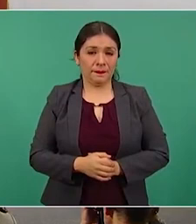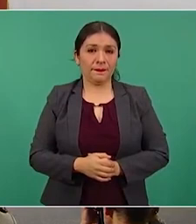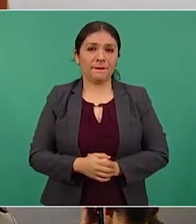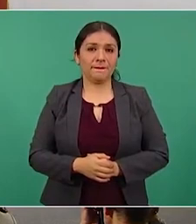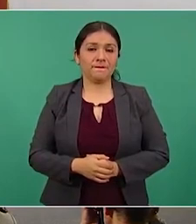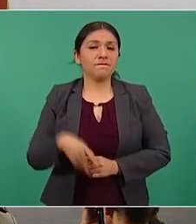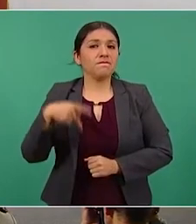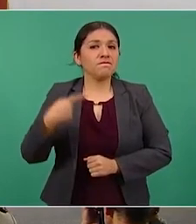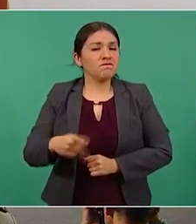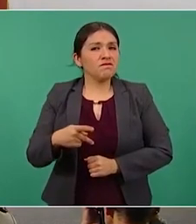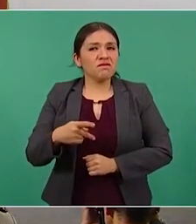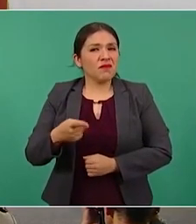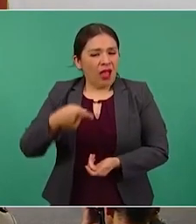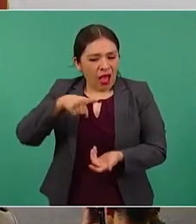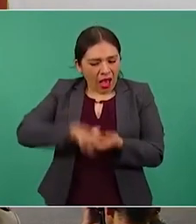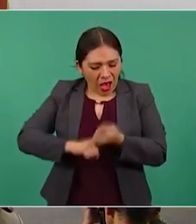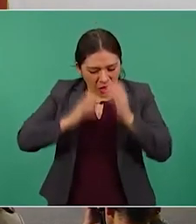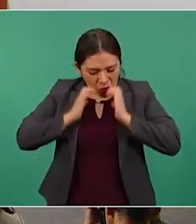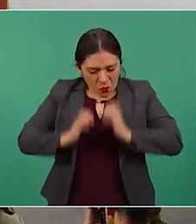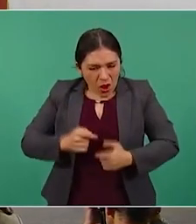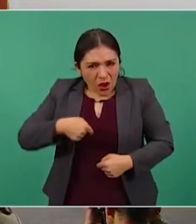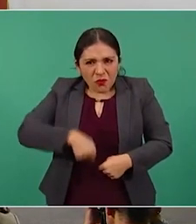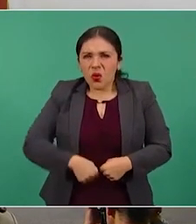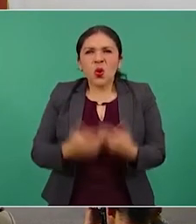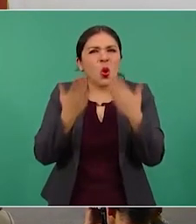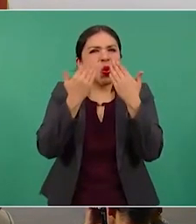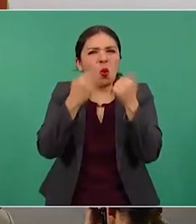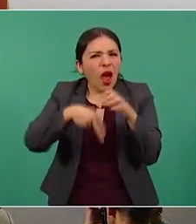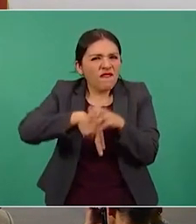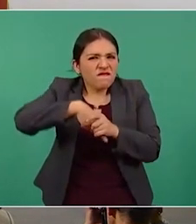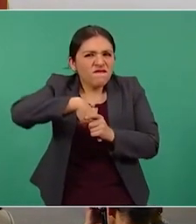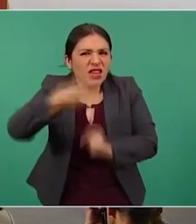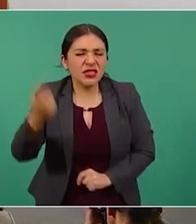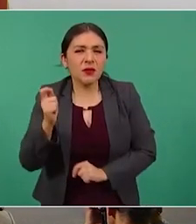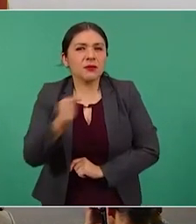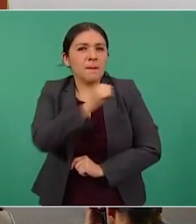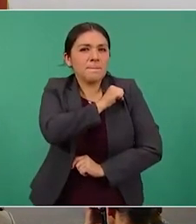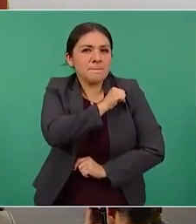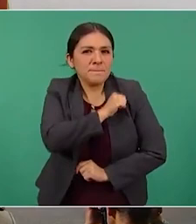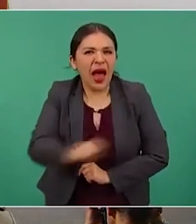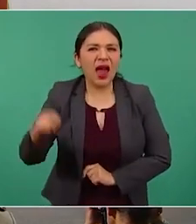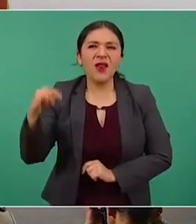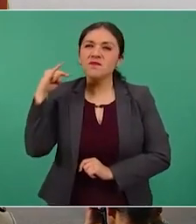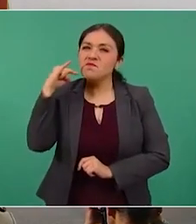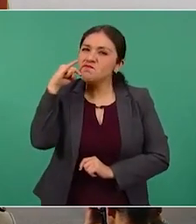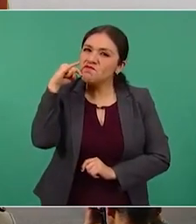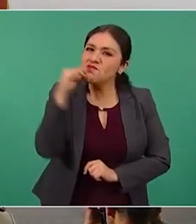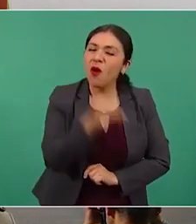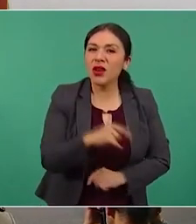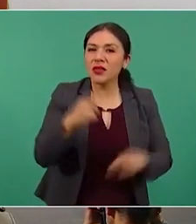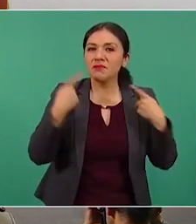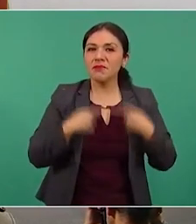entraña sin entrañas, villano, hipócrita,